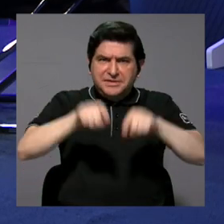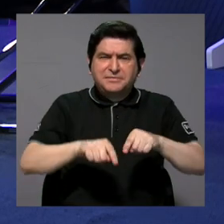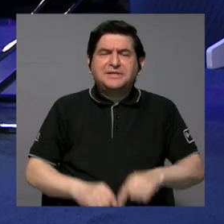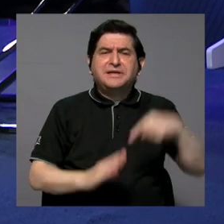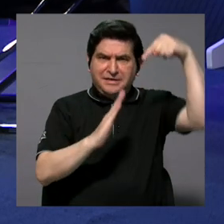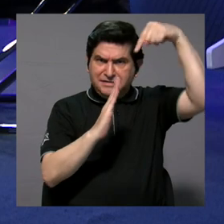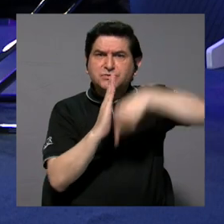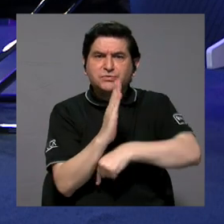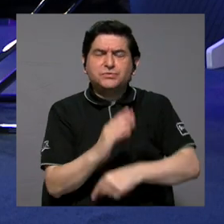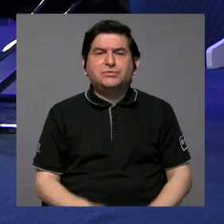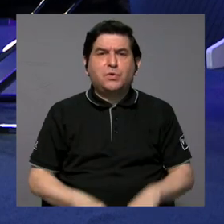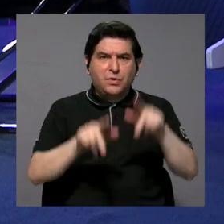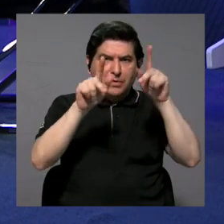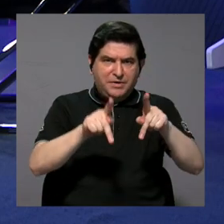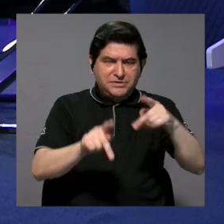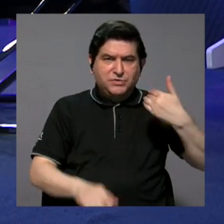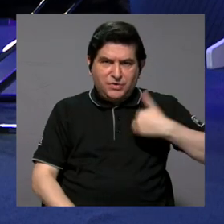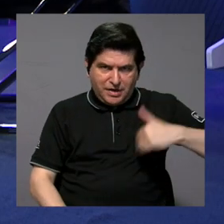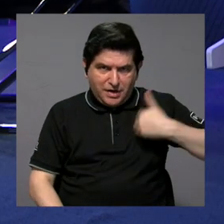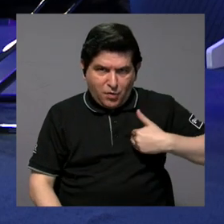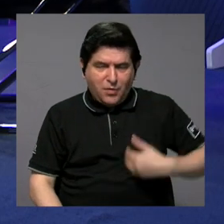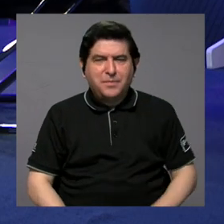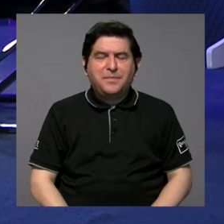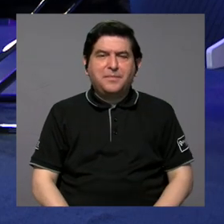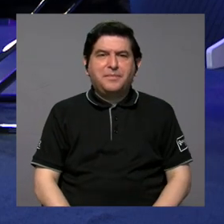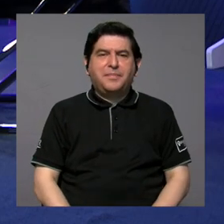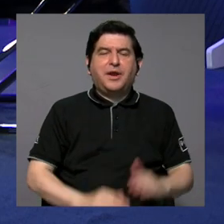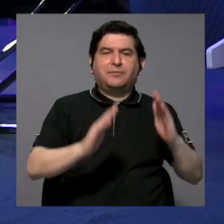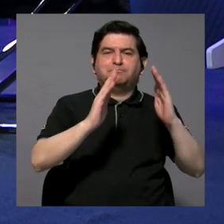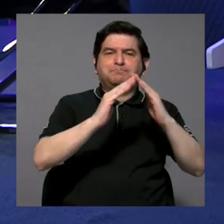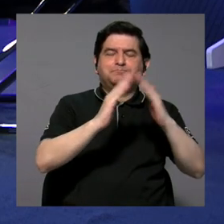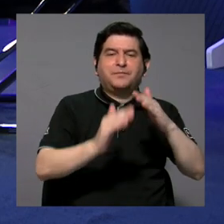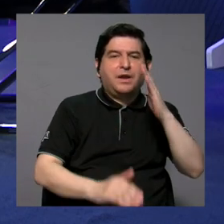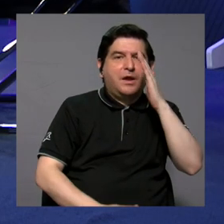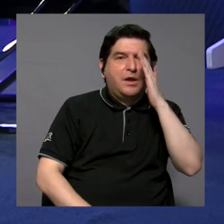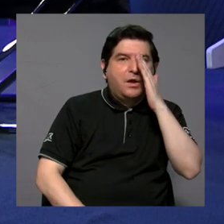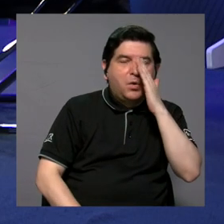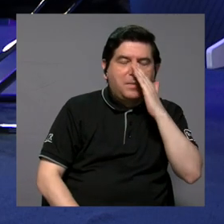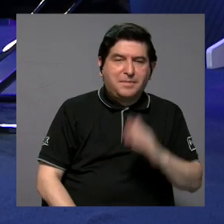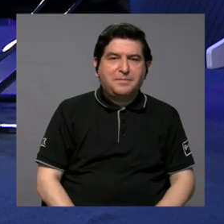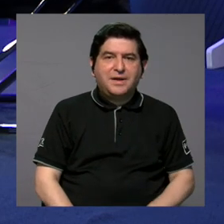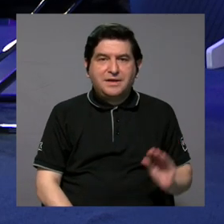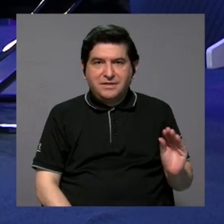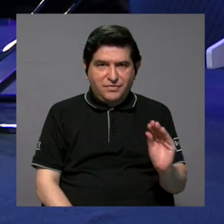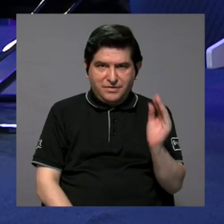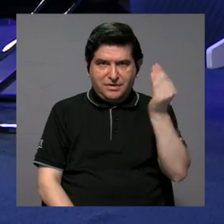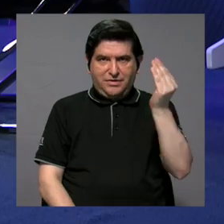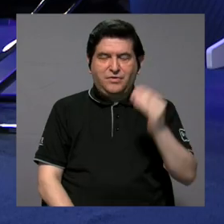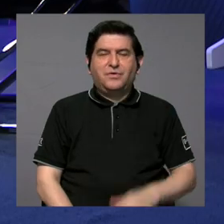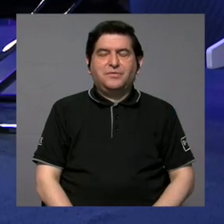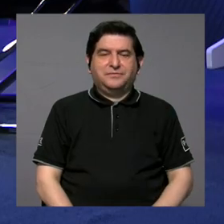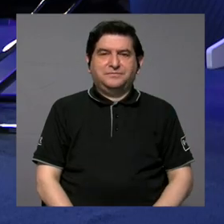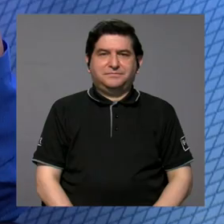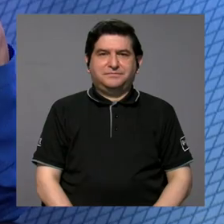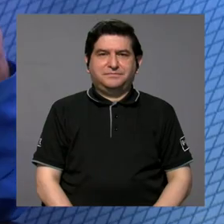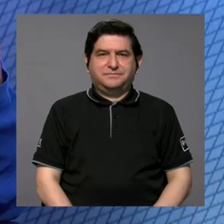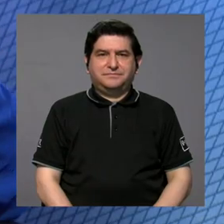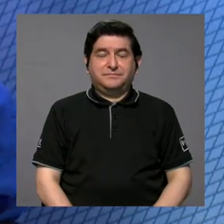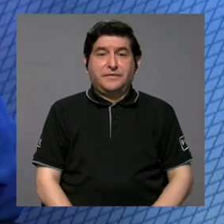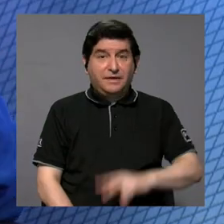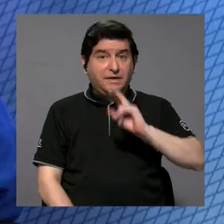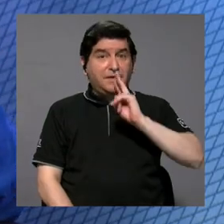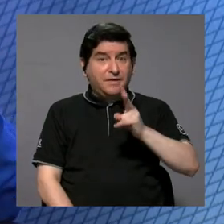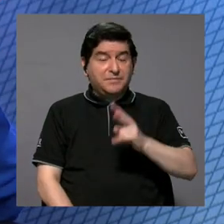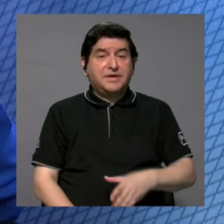agravado porque el tipo vivía, el hombre este vivía, ¿verdad?, convivía con la mamá de la niña victimizada y